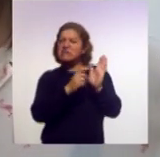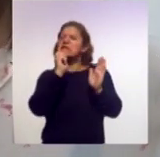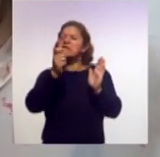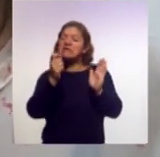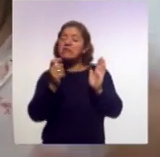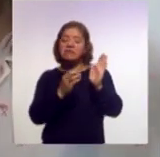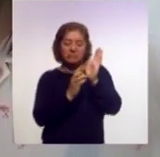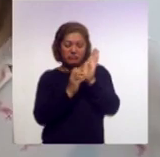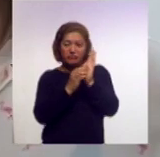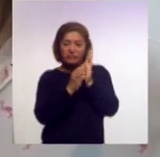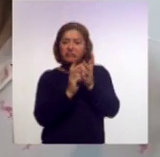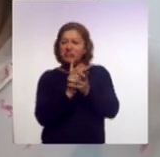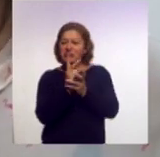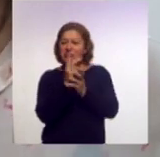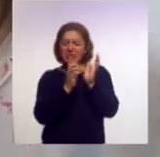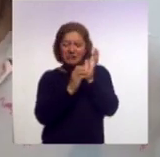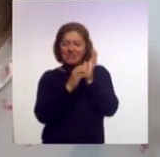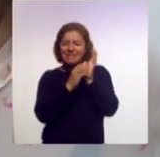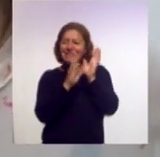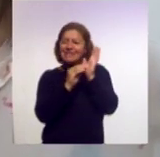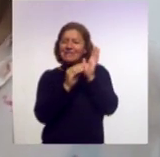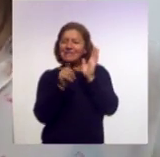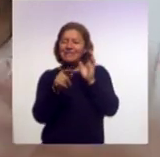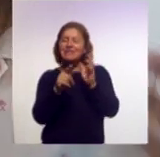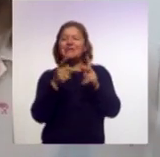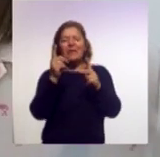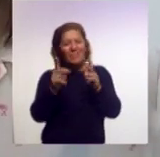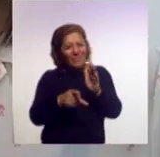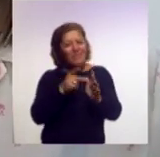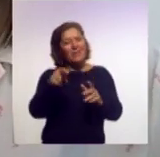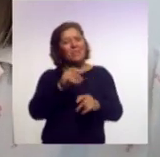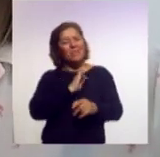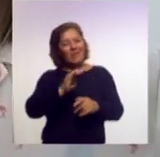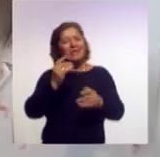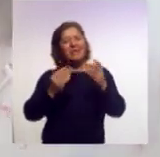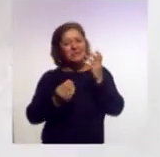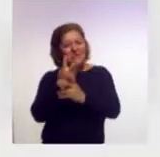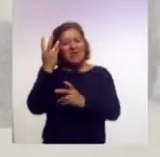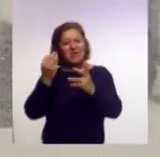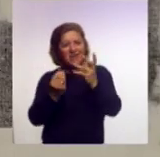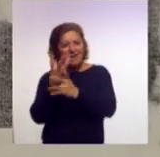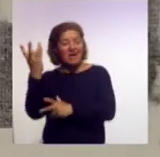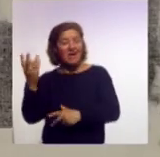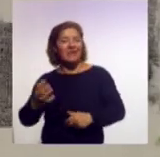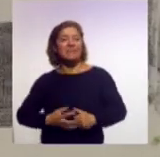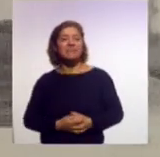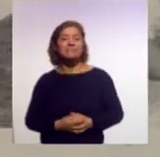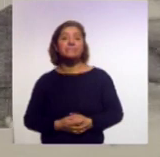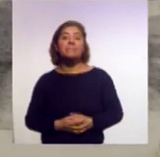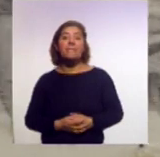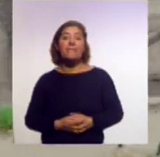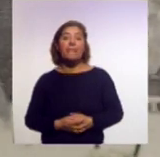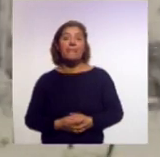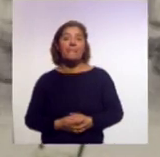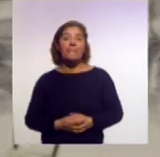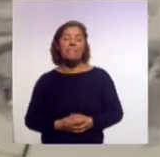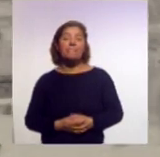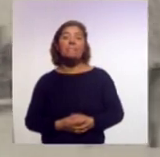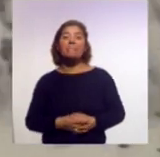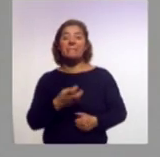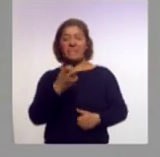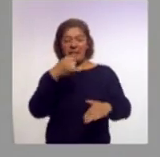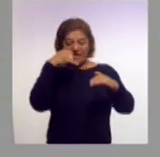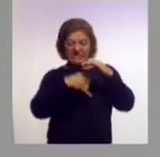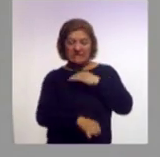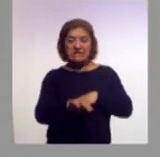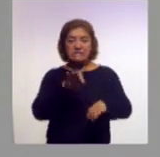donde puedes volver a renacer a reconstruirte y de eso se trata todo esto una introspección trabajada con la estampa de